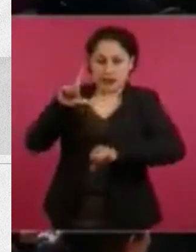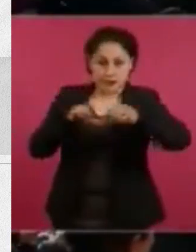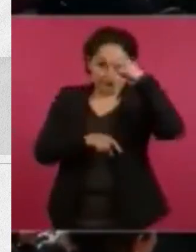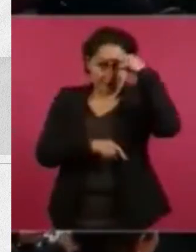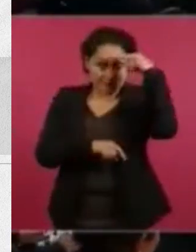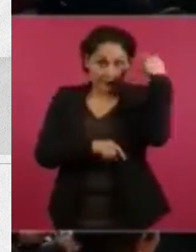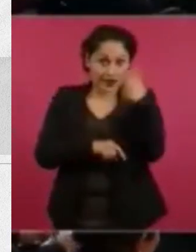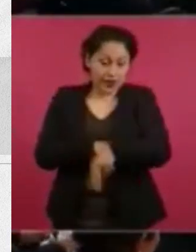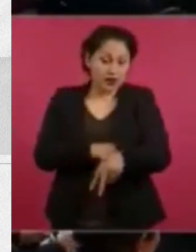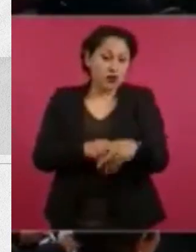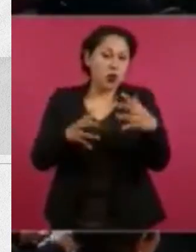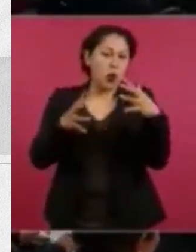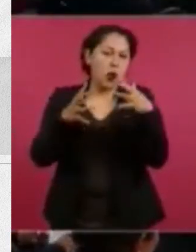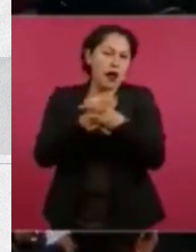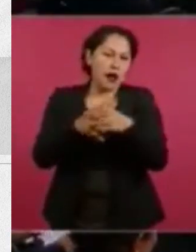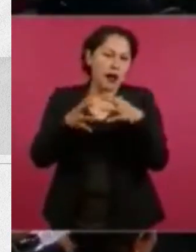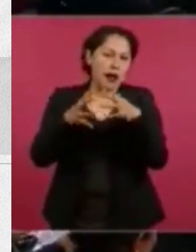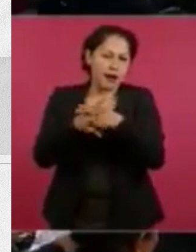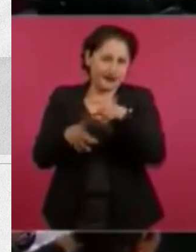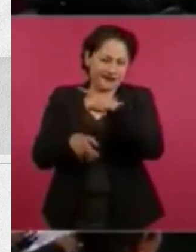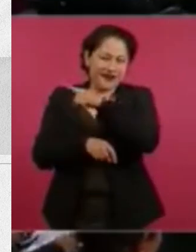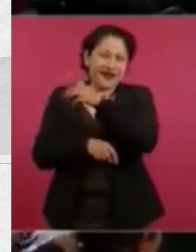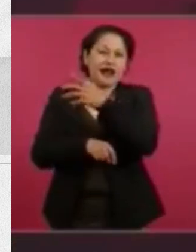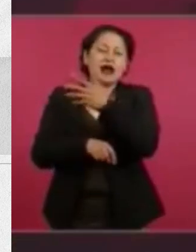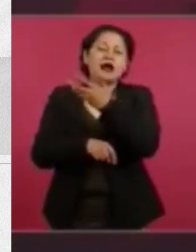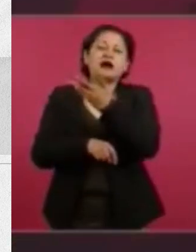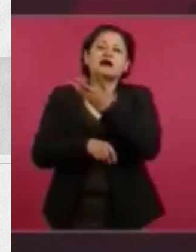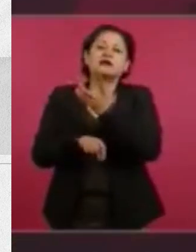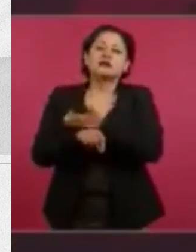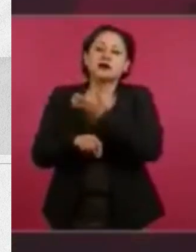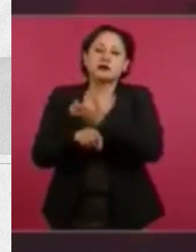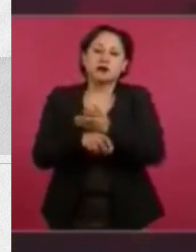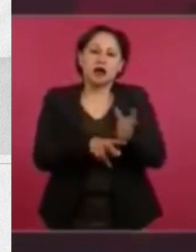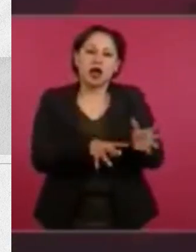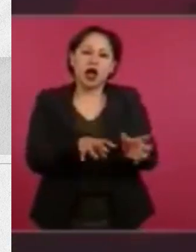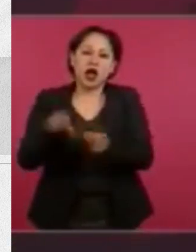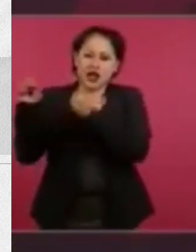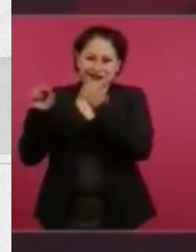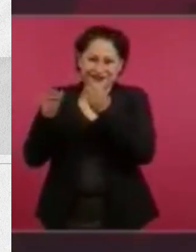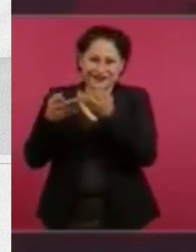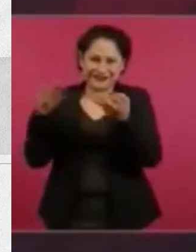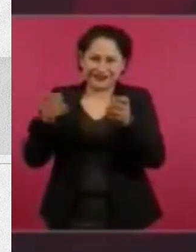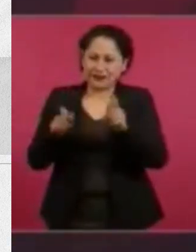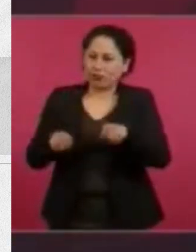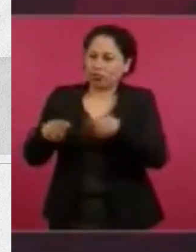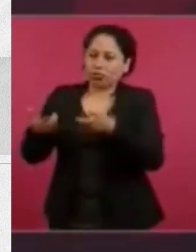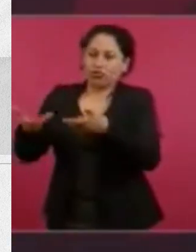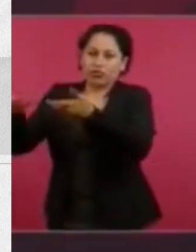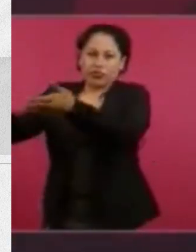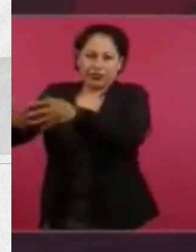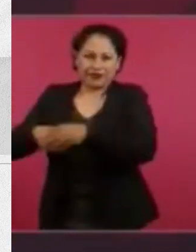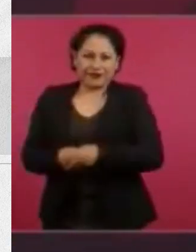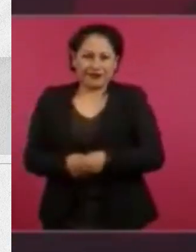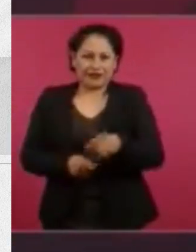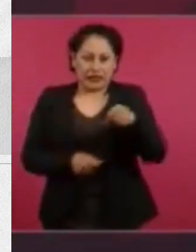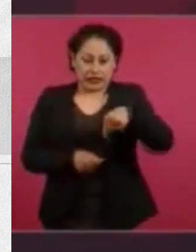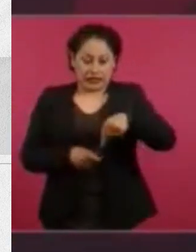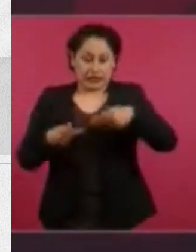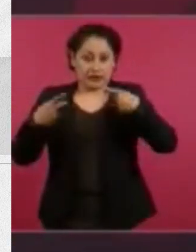y lo invitan a que regrese los conservadores,